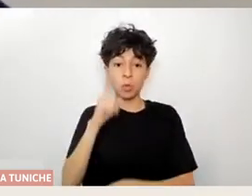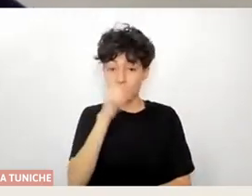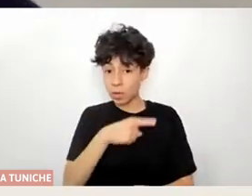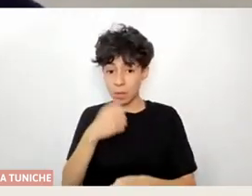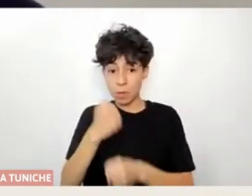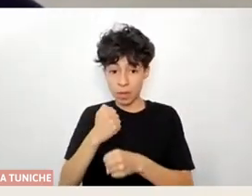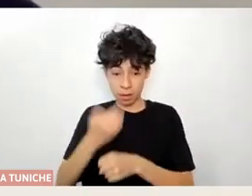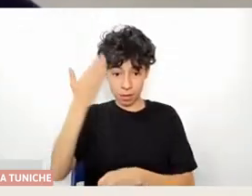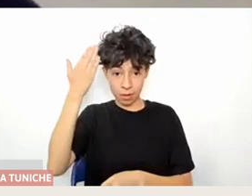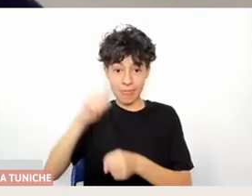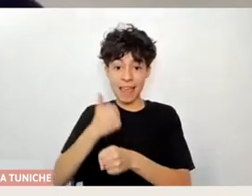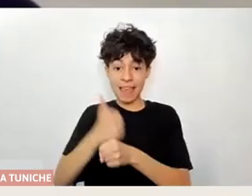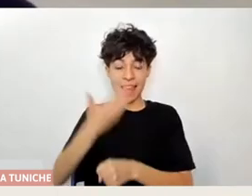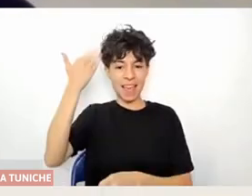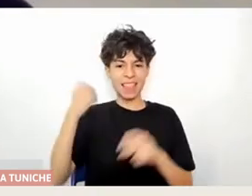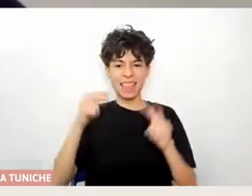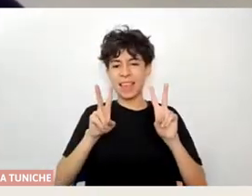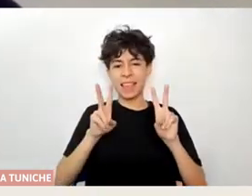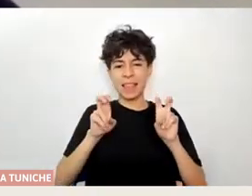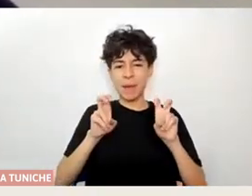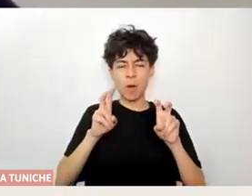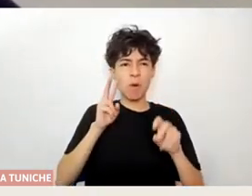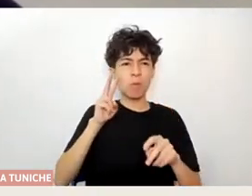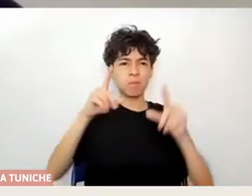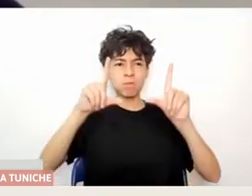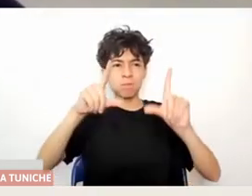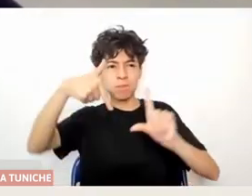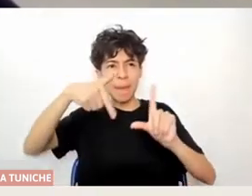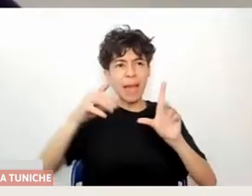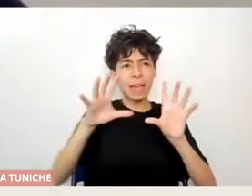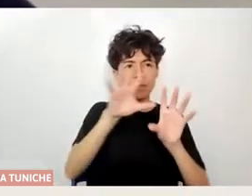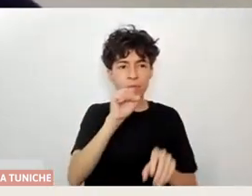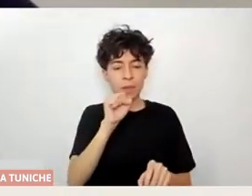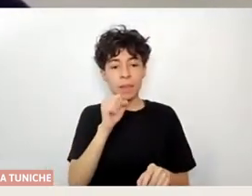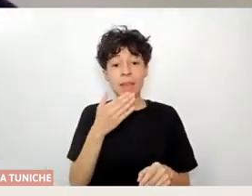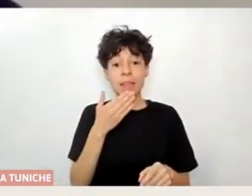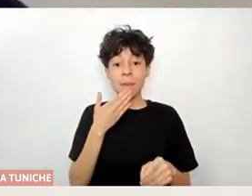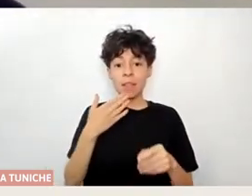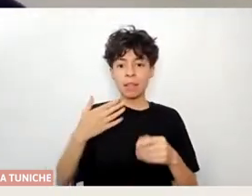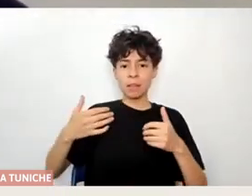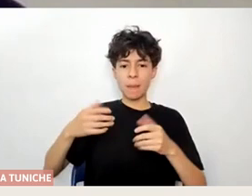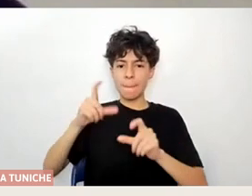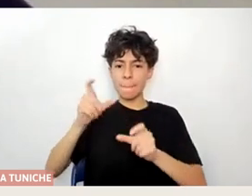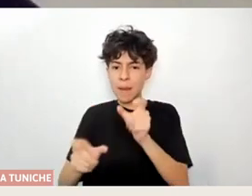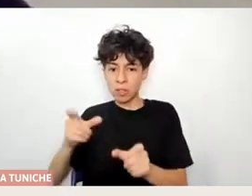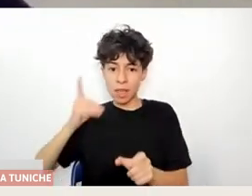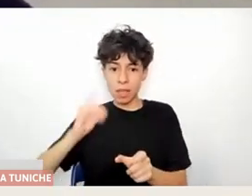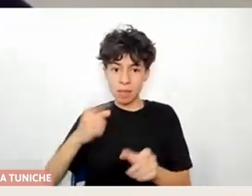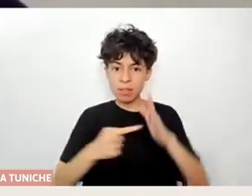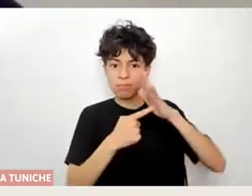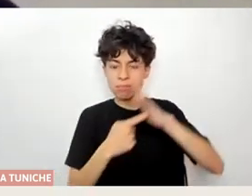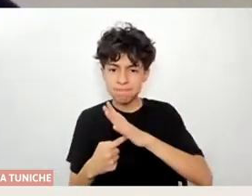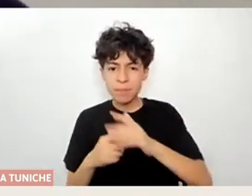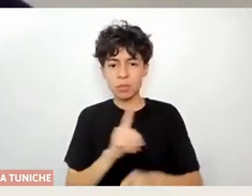profundamente las lógicas capacitistas, ¿no? Lo que decía la Josefa aquí, desde esa idea de cómo, cómo